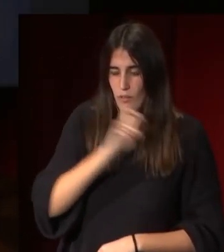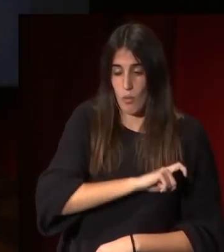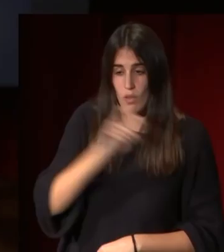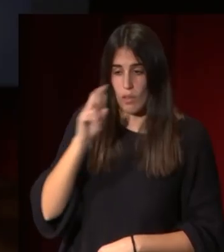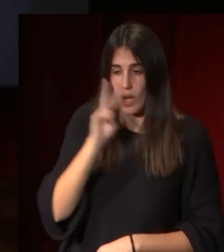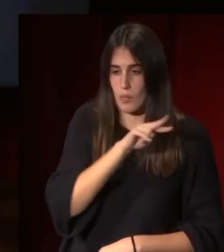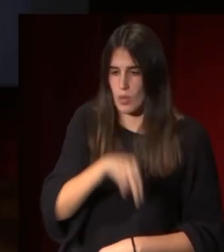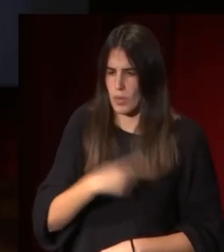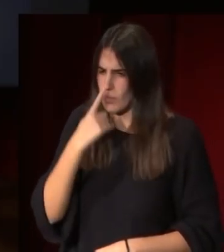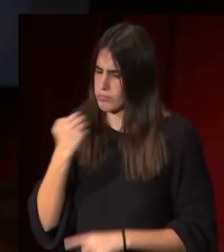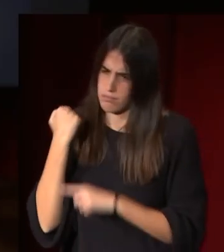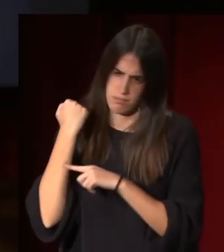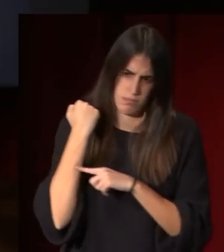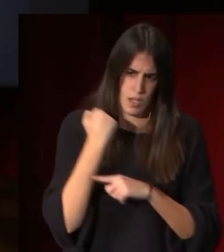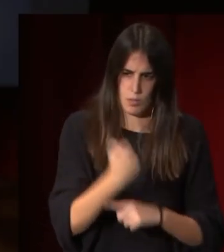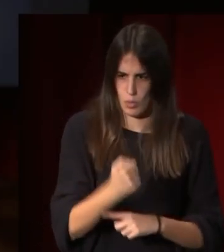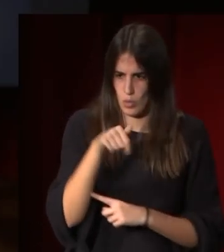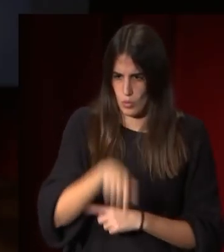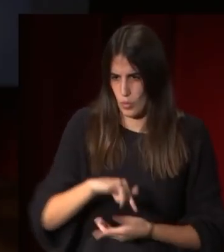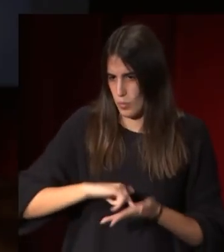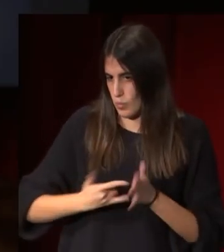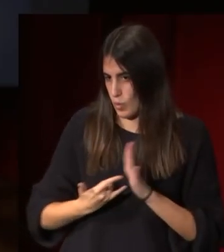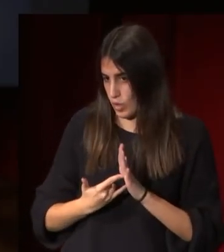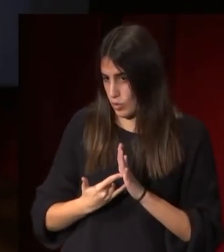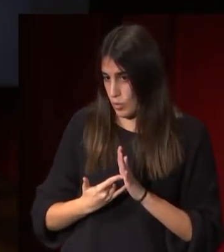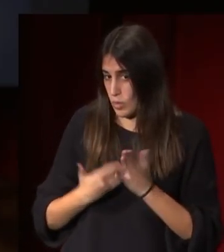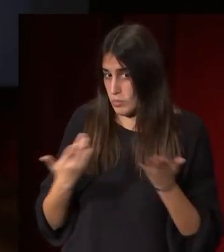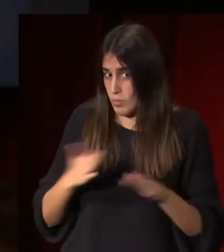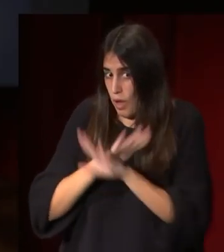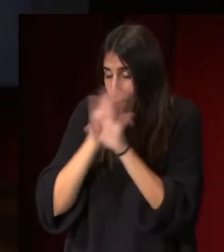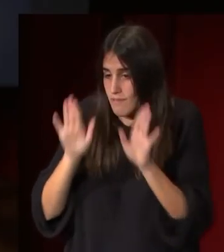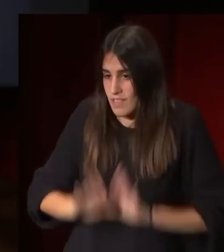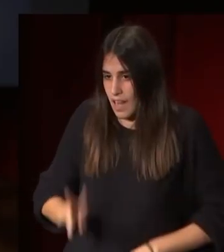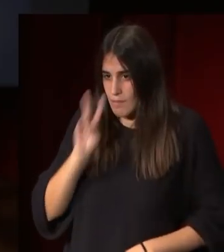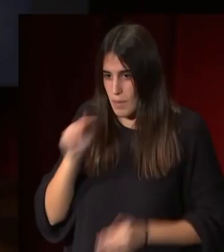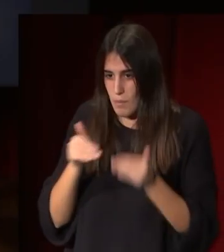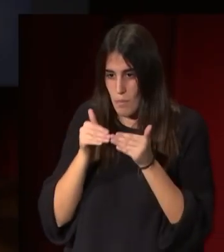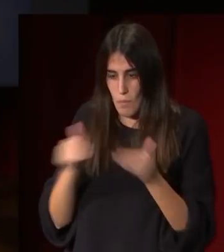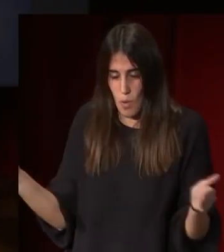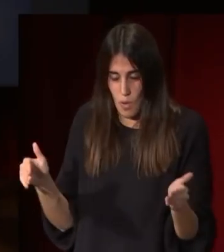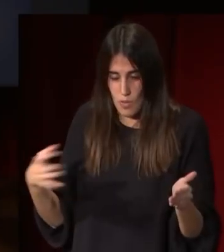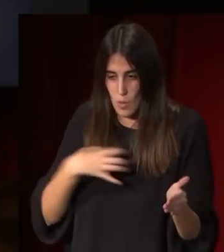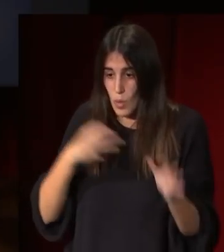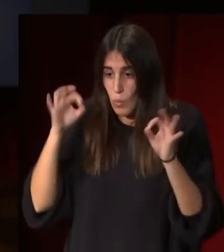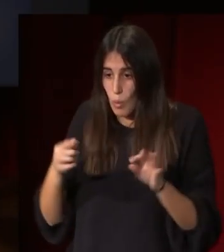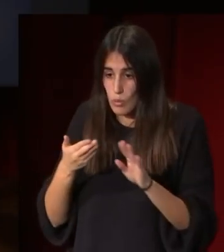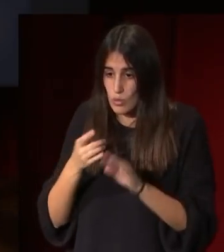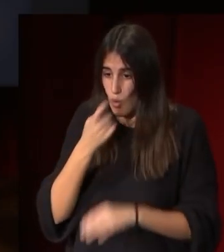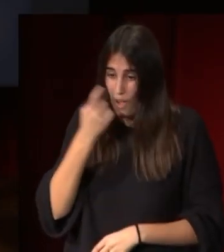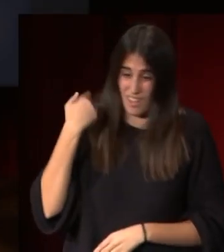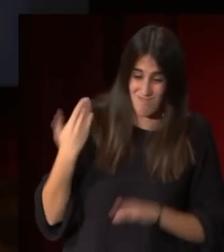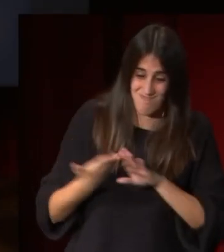porque fue la que más apoyó este proyecto aunque no llegó a haberlo inaugurado porque falleció el año anterior